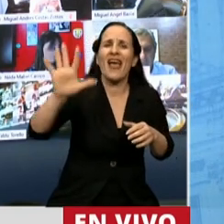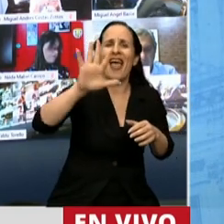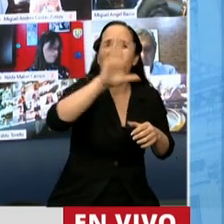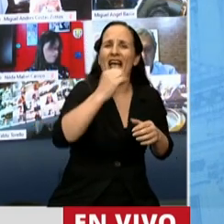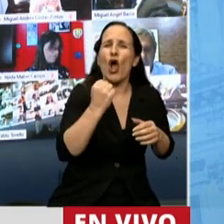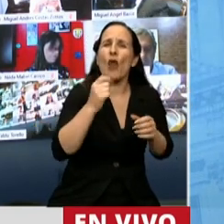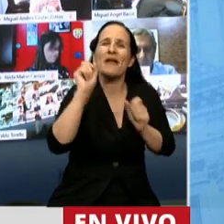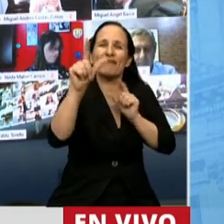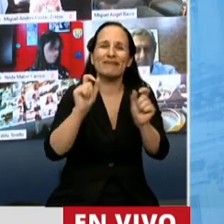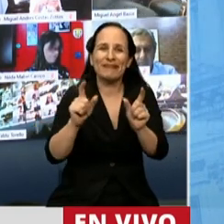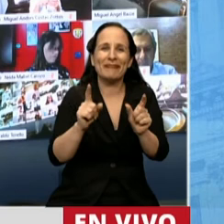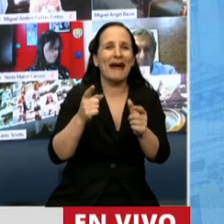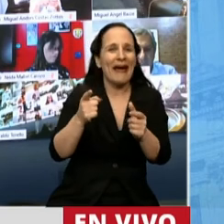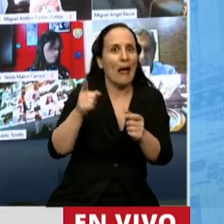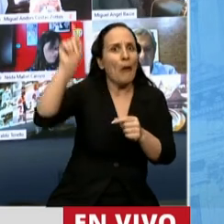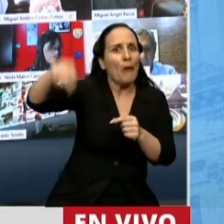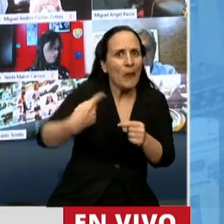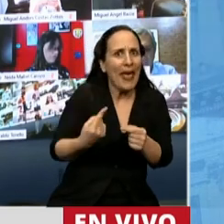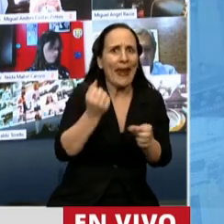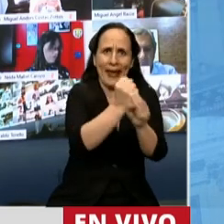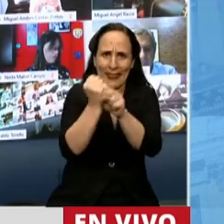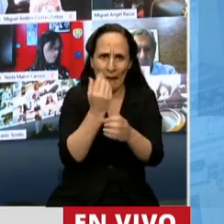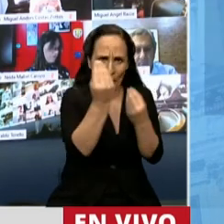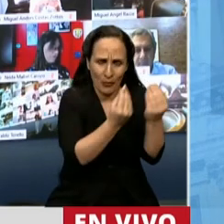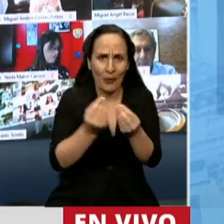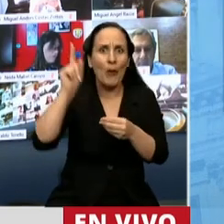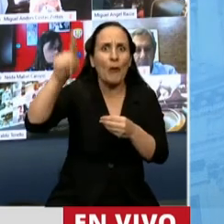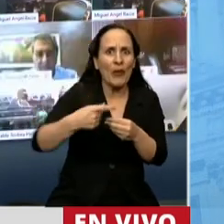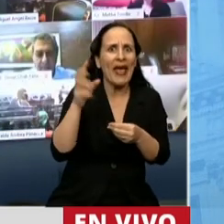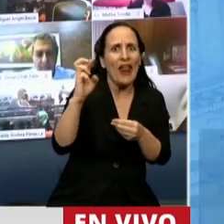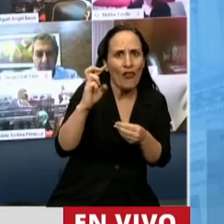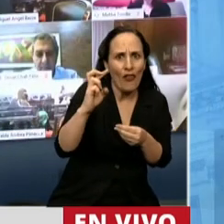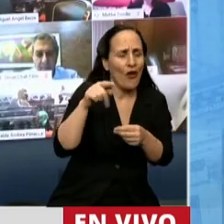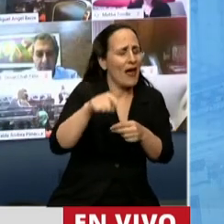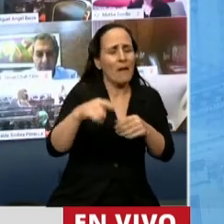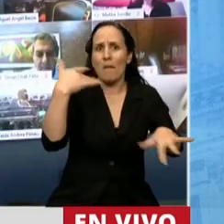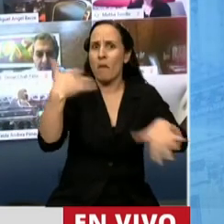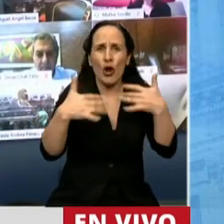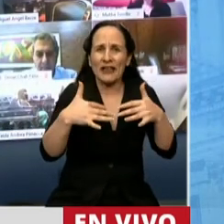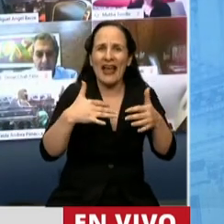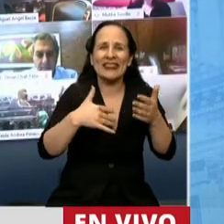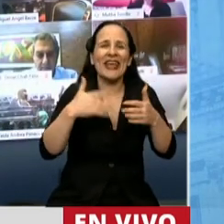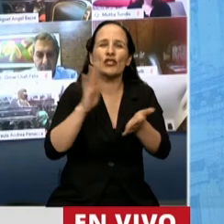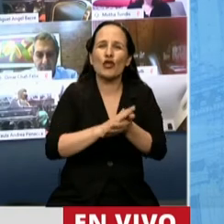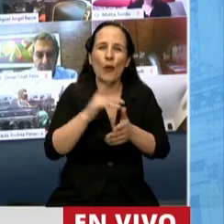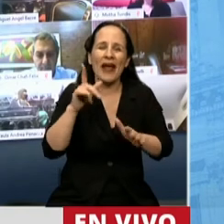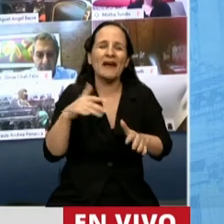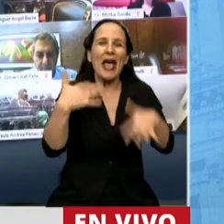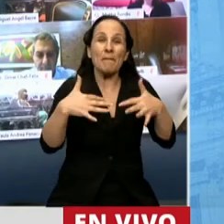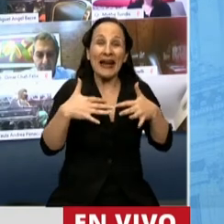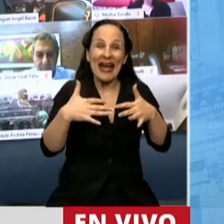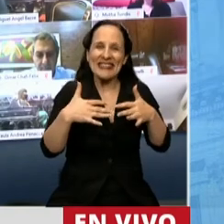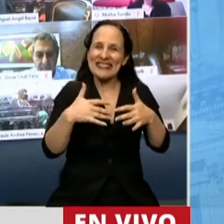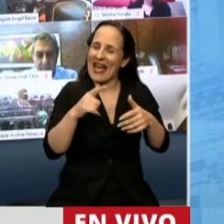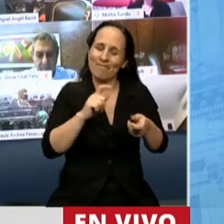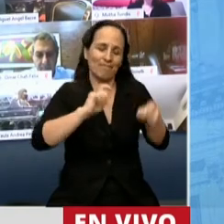generadoras de divisas y empleo en todo el país. Urge cambiar el enfoque de la emergencia al de la